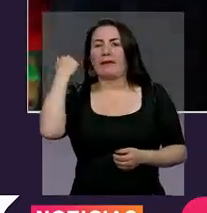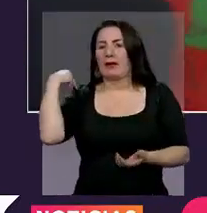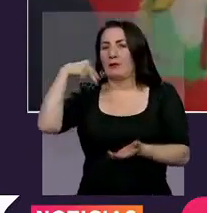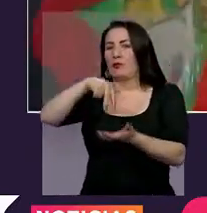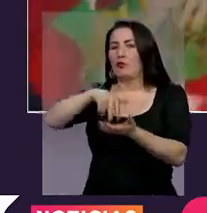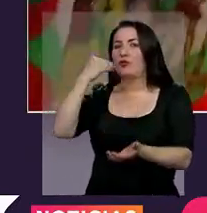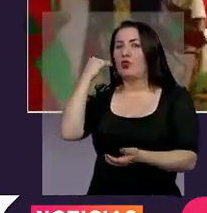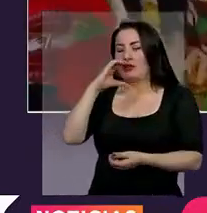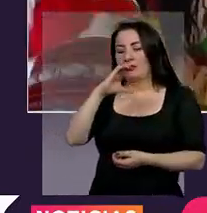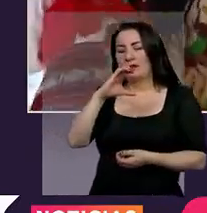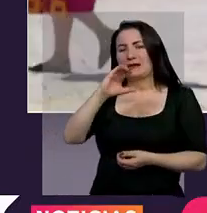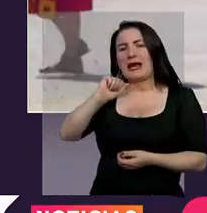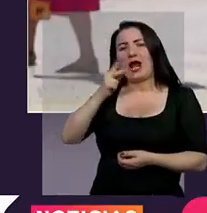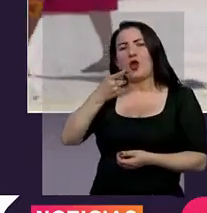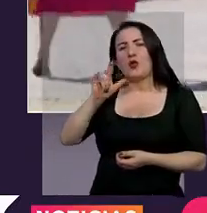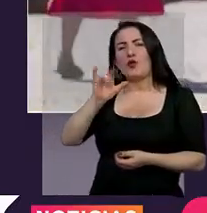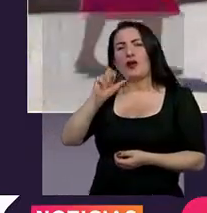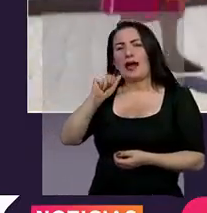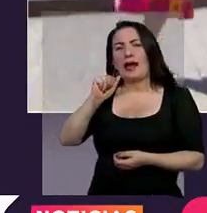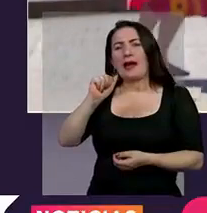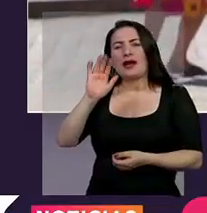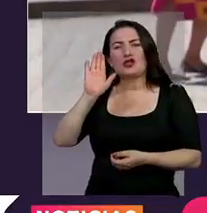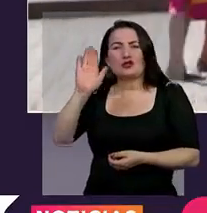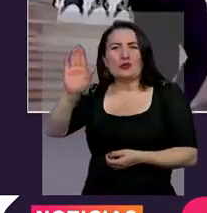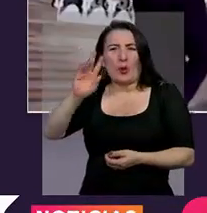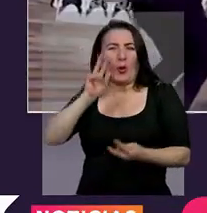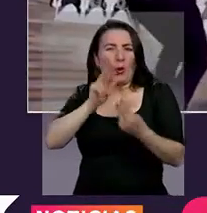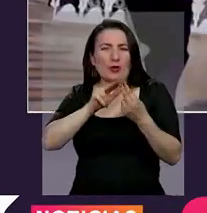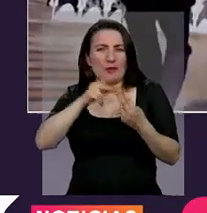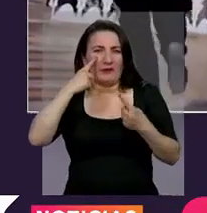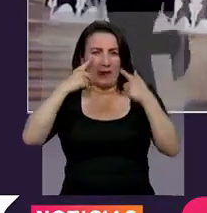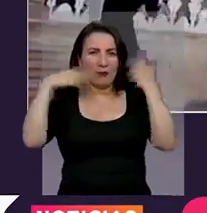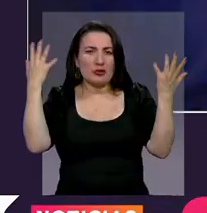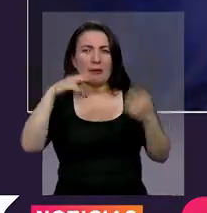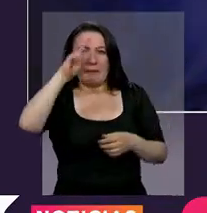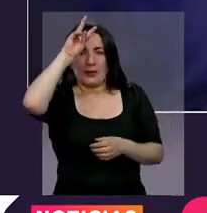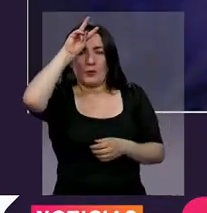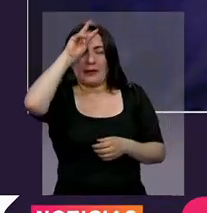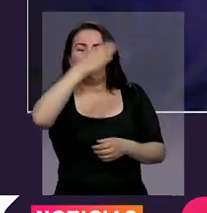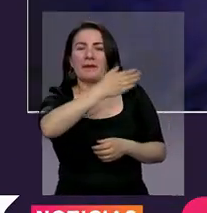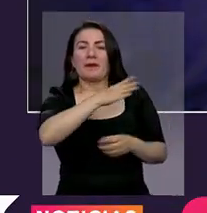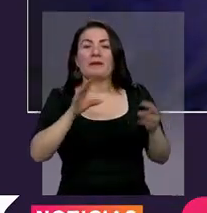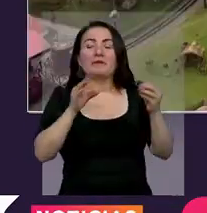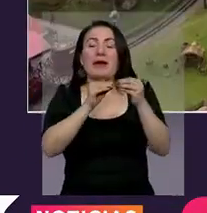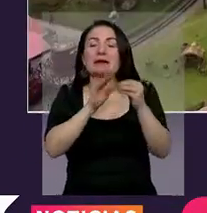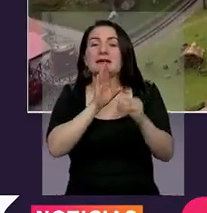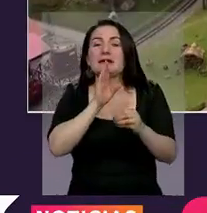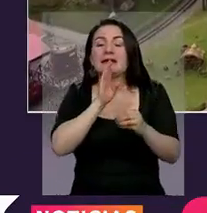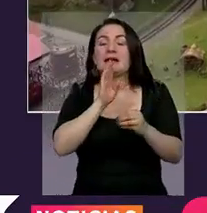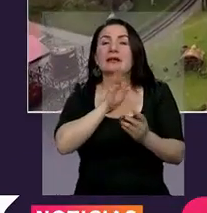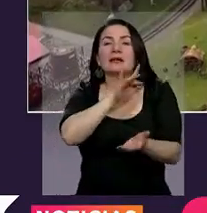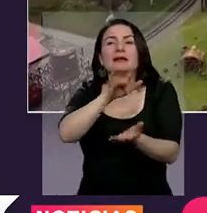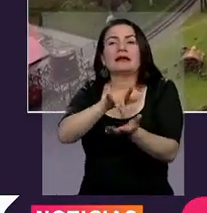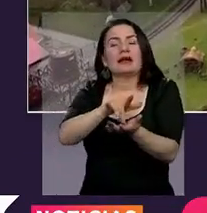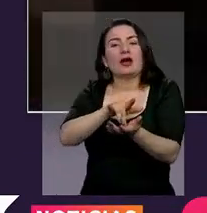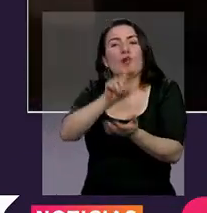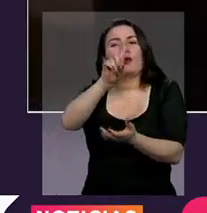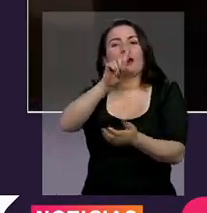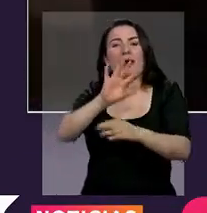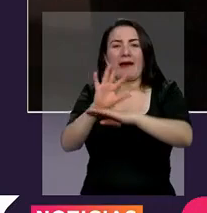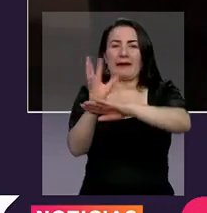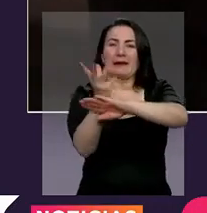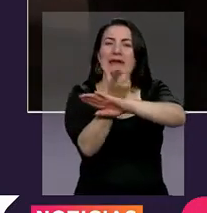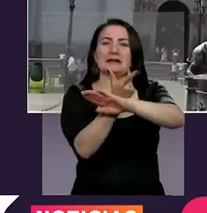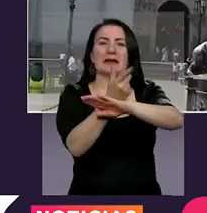peruana, Chabuca Granda, que ha sido muy querida en Latinoamérica. Y también tenemos una intervención de una artista